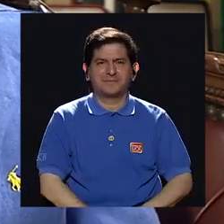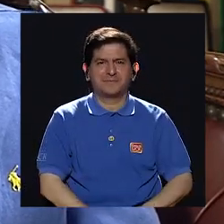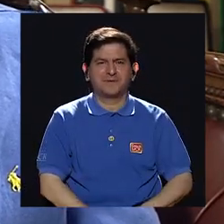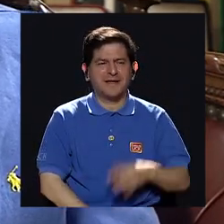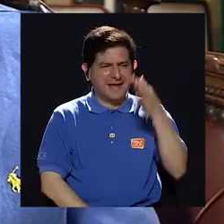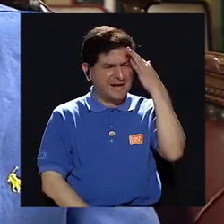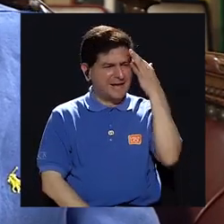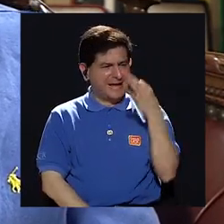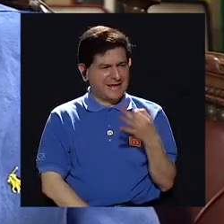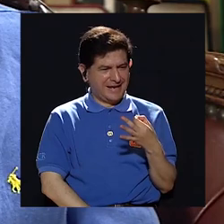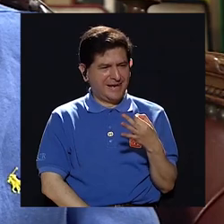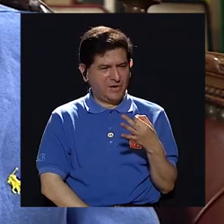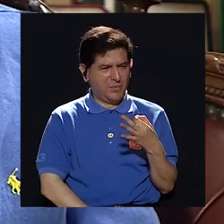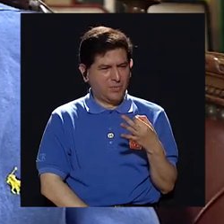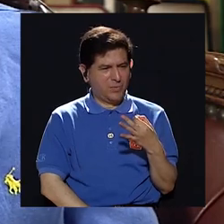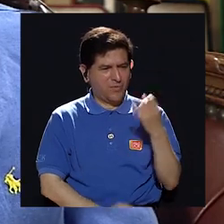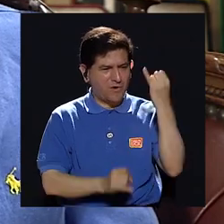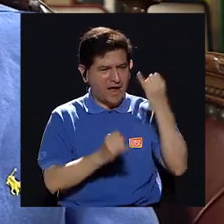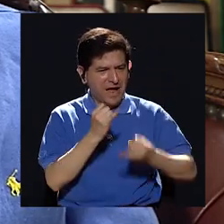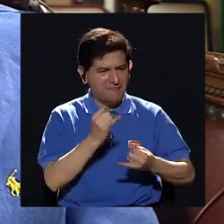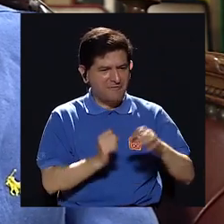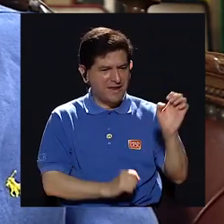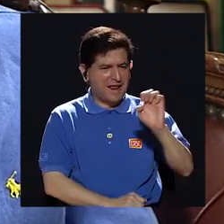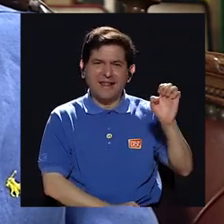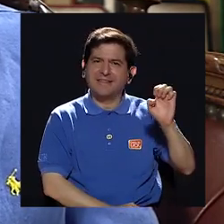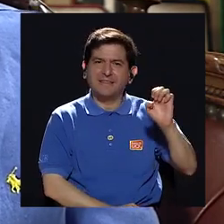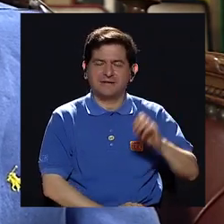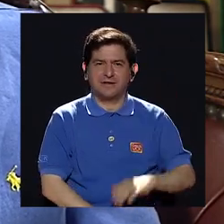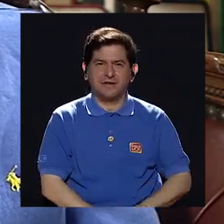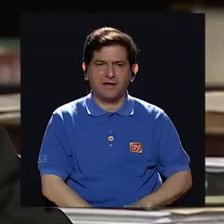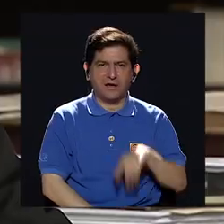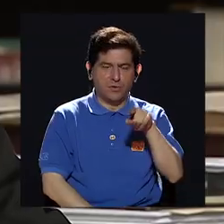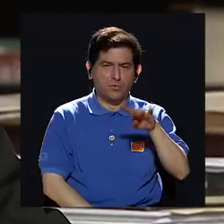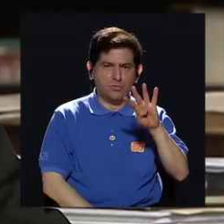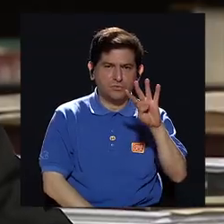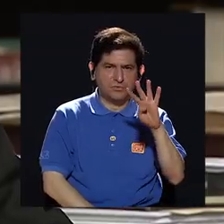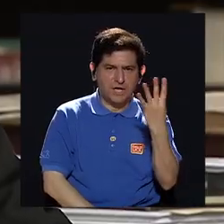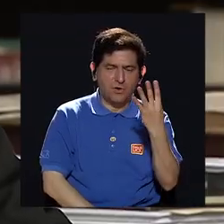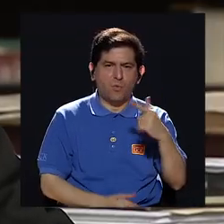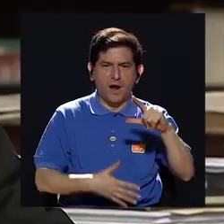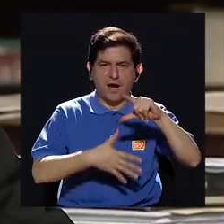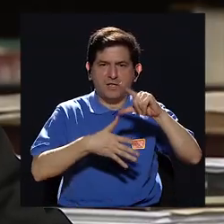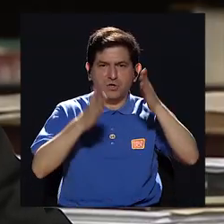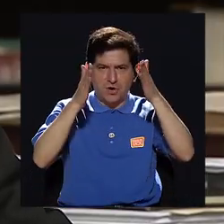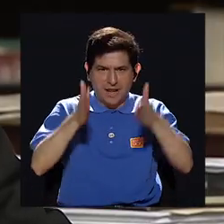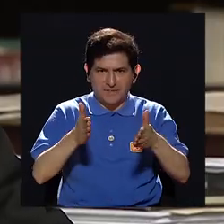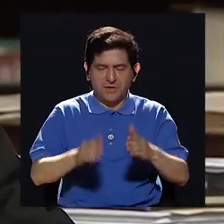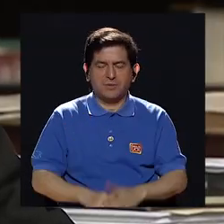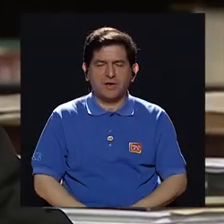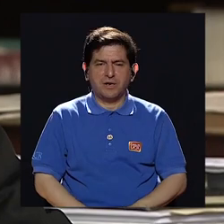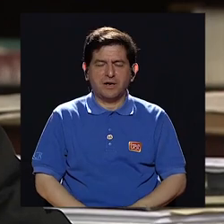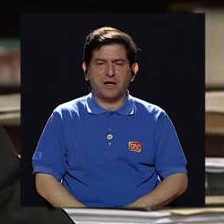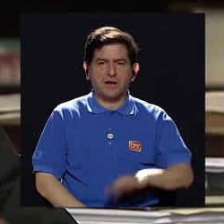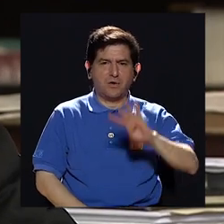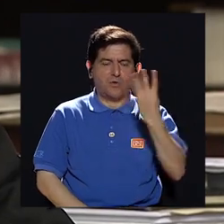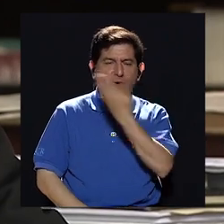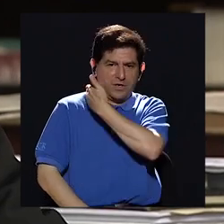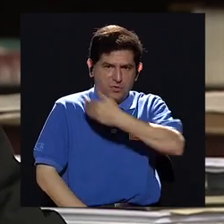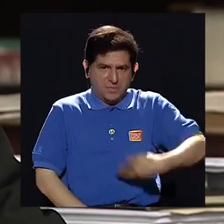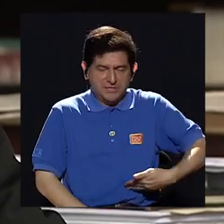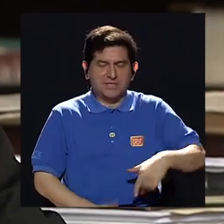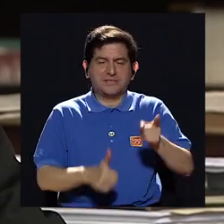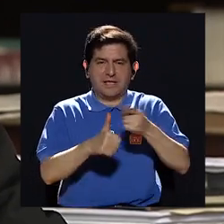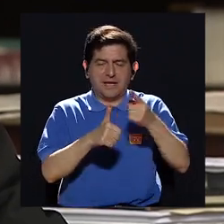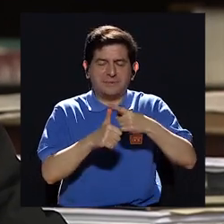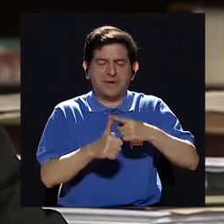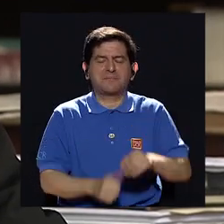creo que a finales de enero usted fue el cuarto el cuarto latinoamericano el cuarto presidente y el primero